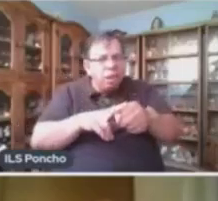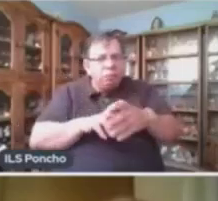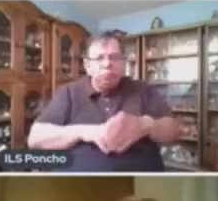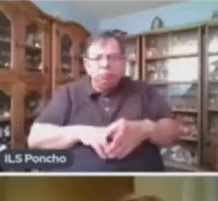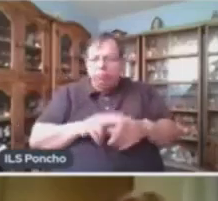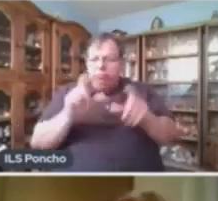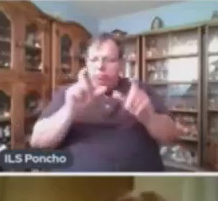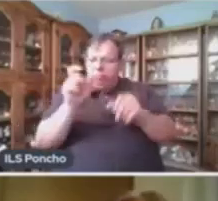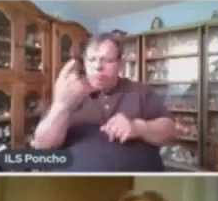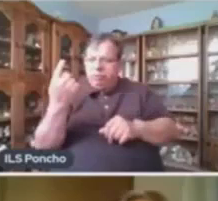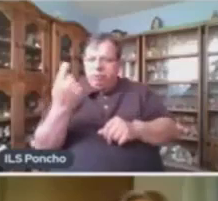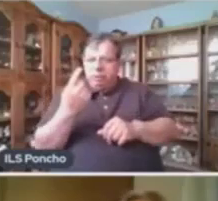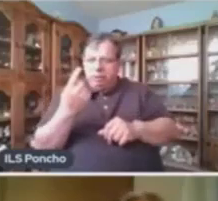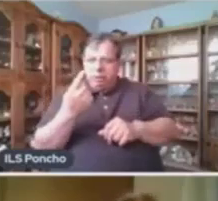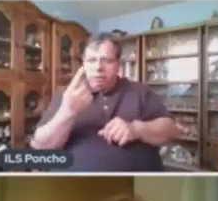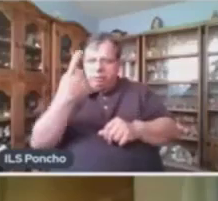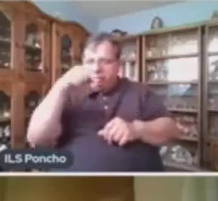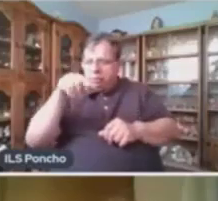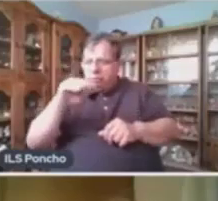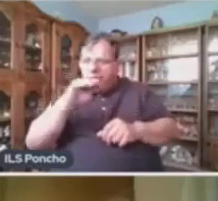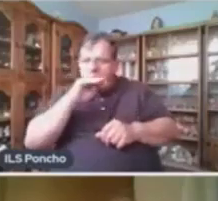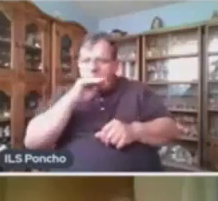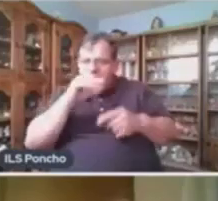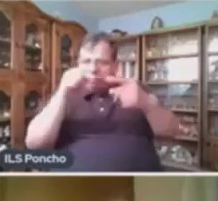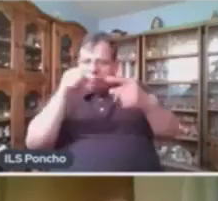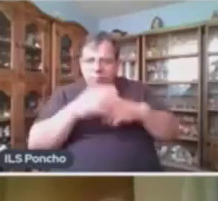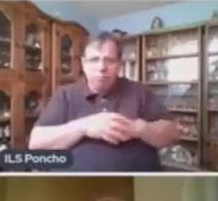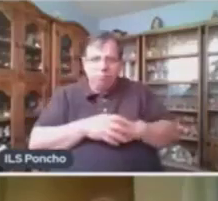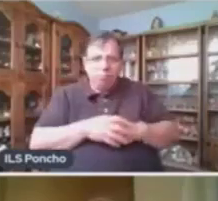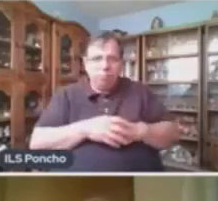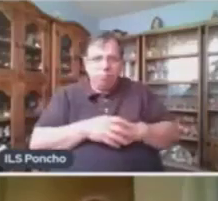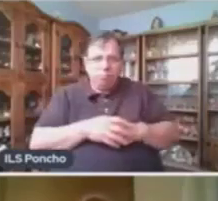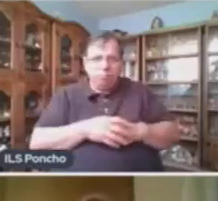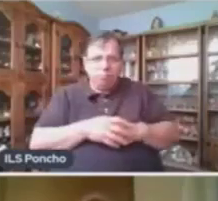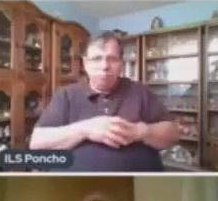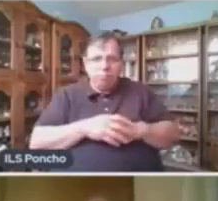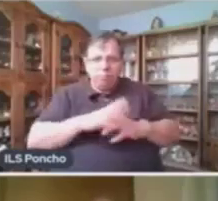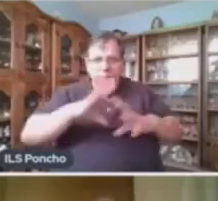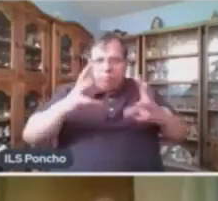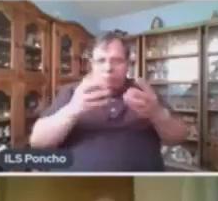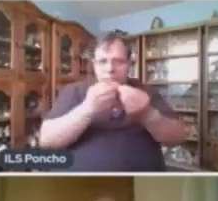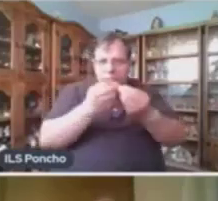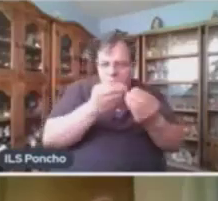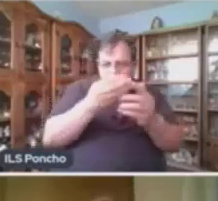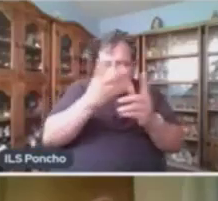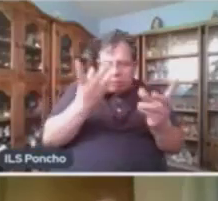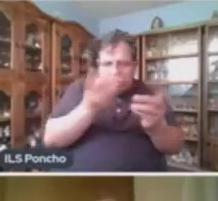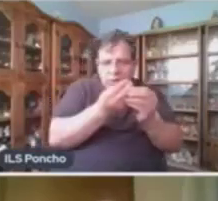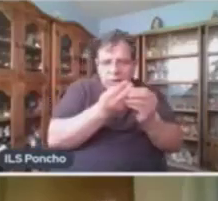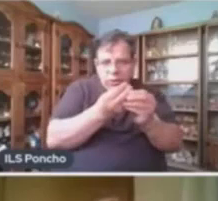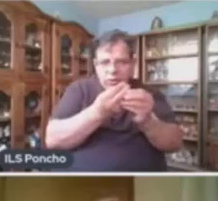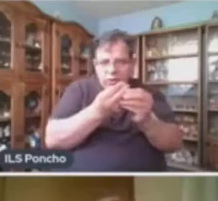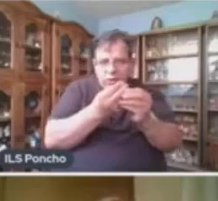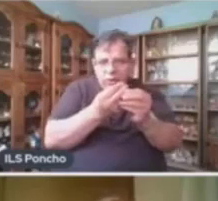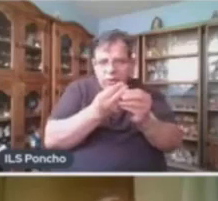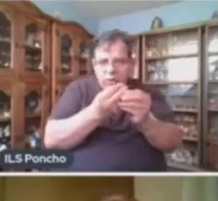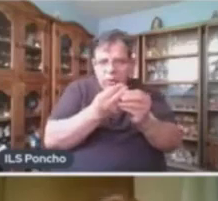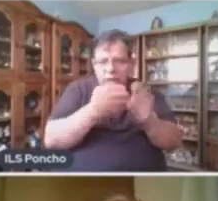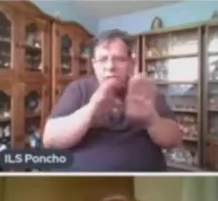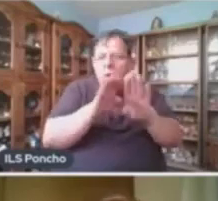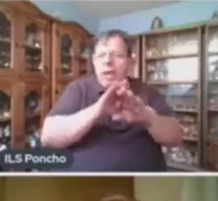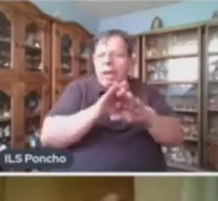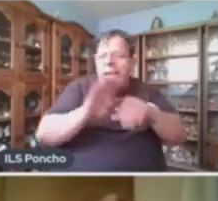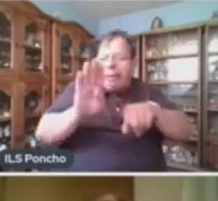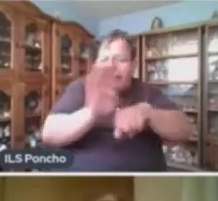Para su mamá Complemento indirecto Objeto indirecto Indica al beneficiario